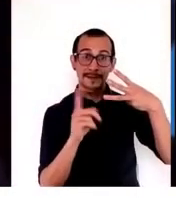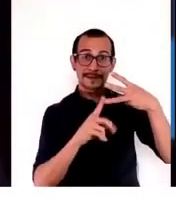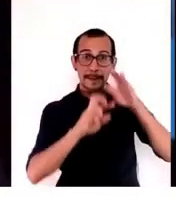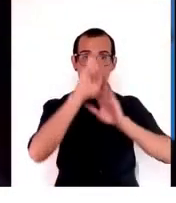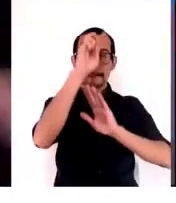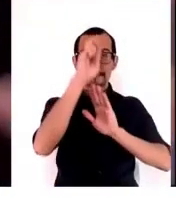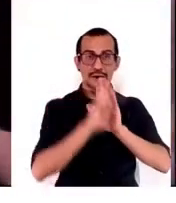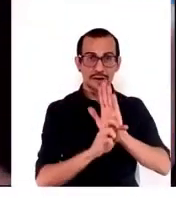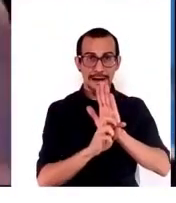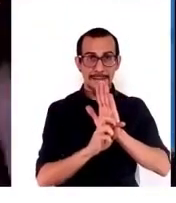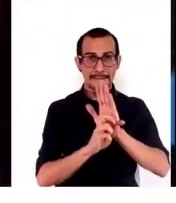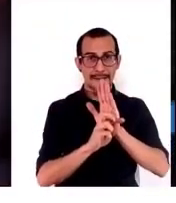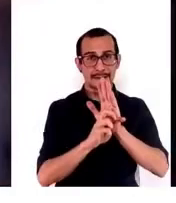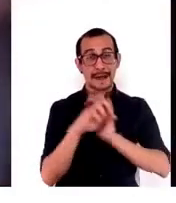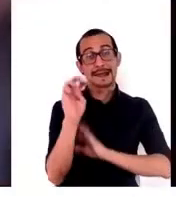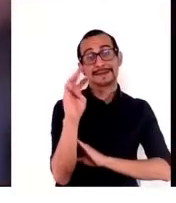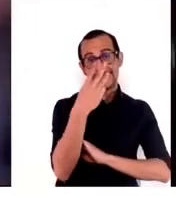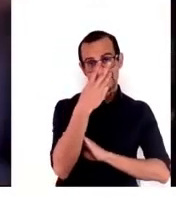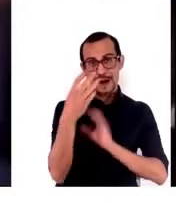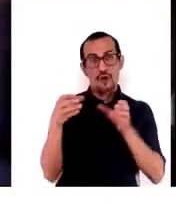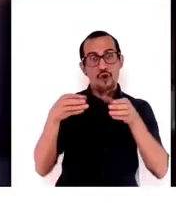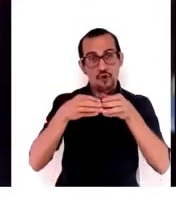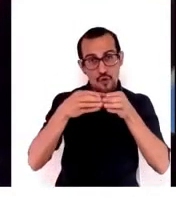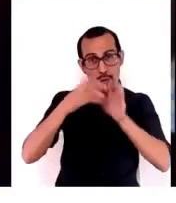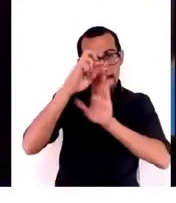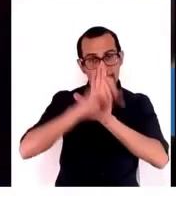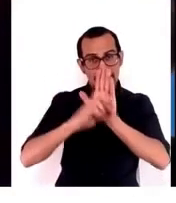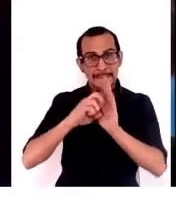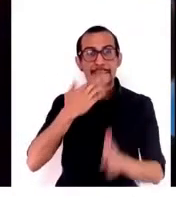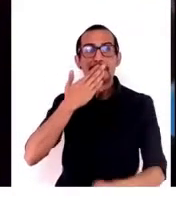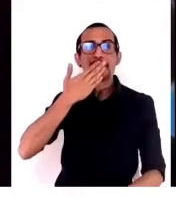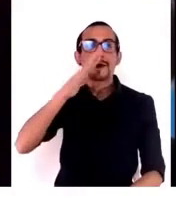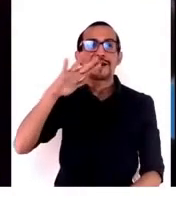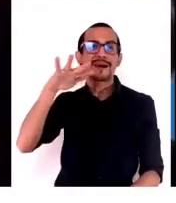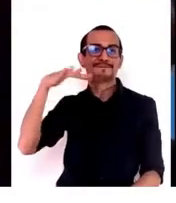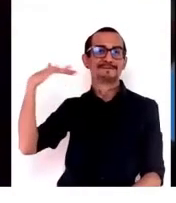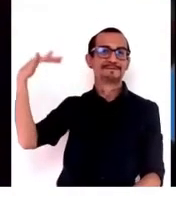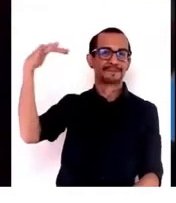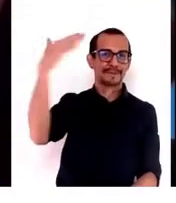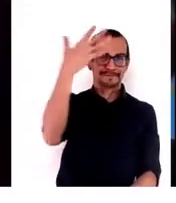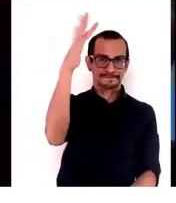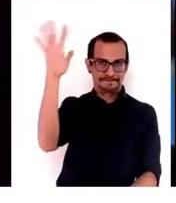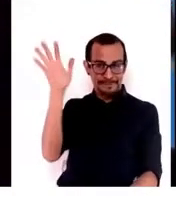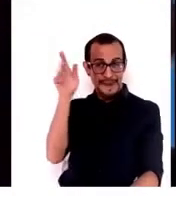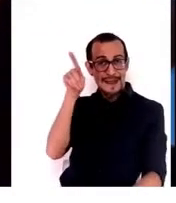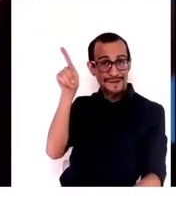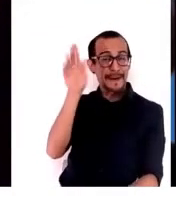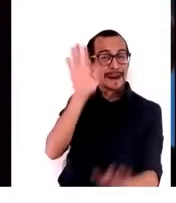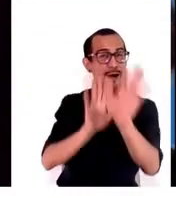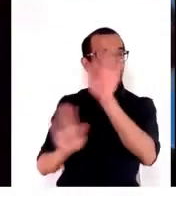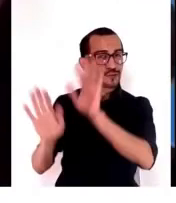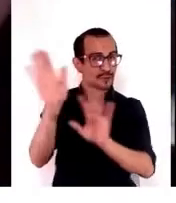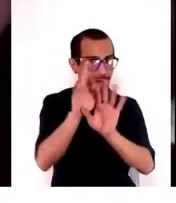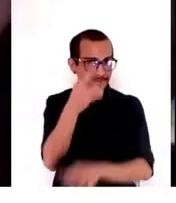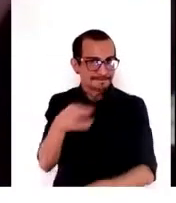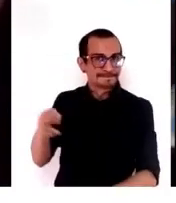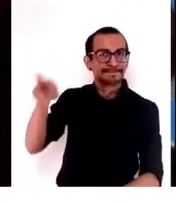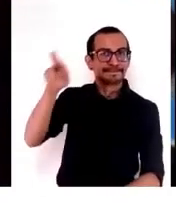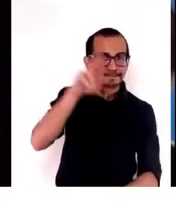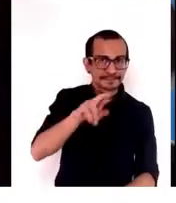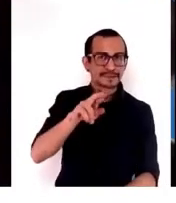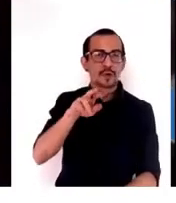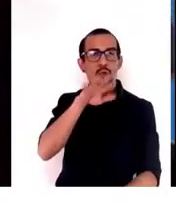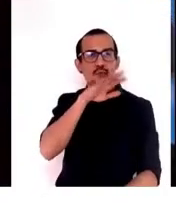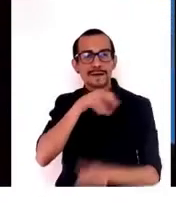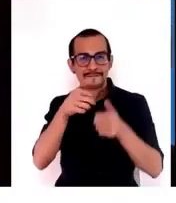o tercer grupo de programas mejor ambiente, eso es para proteger, restaurar, promover